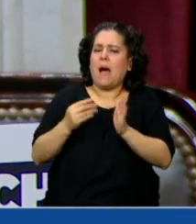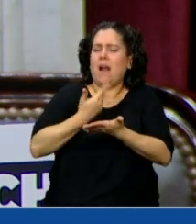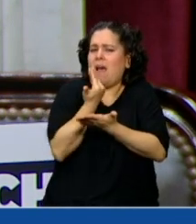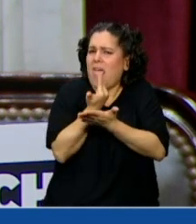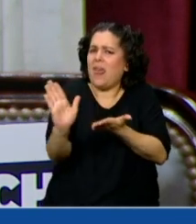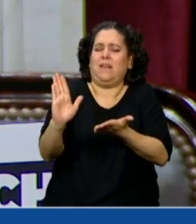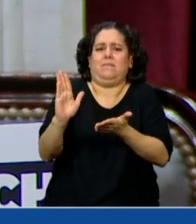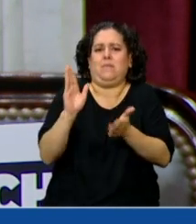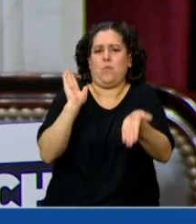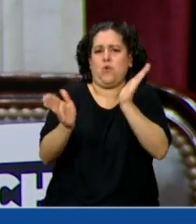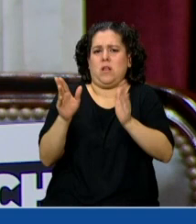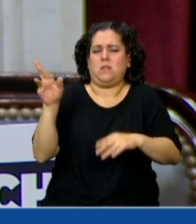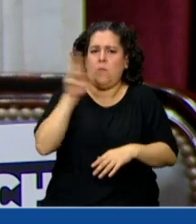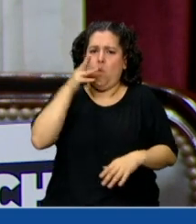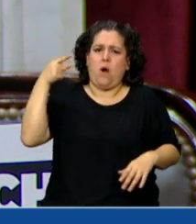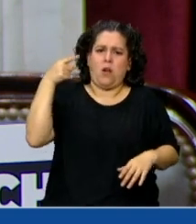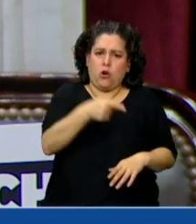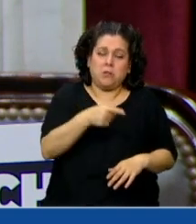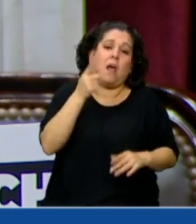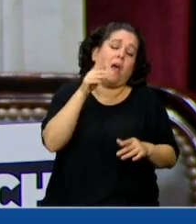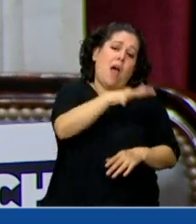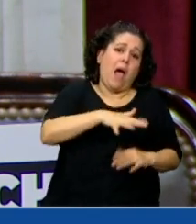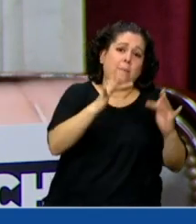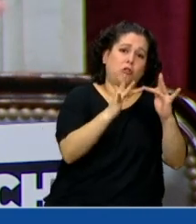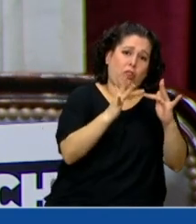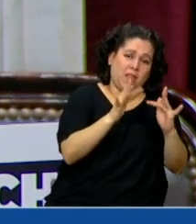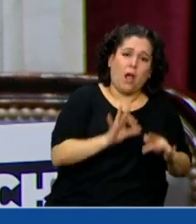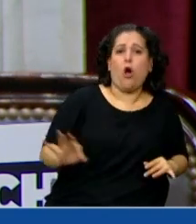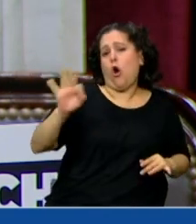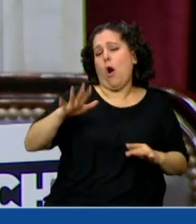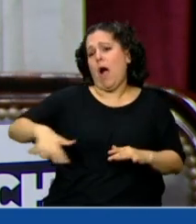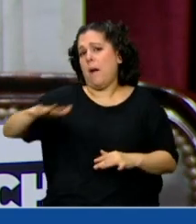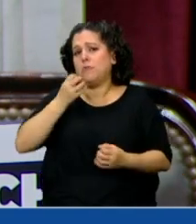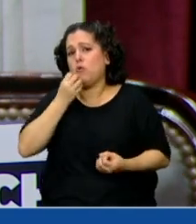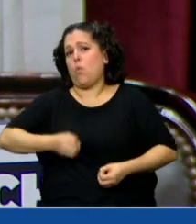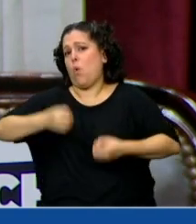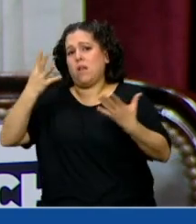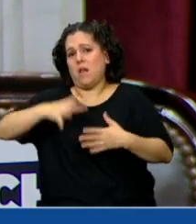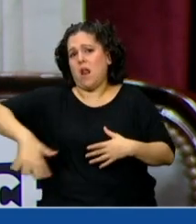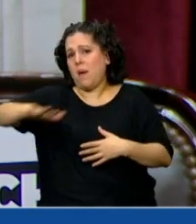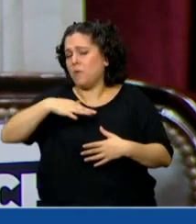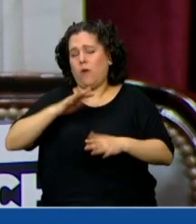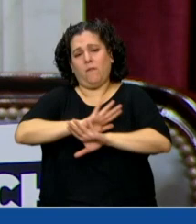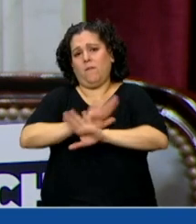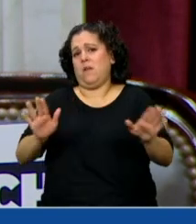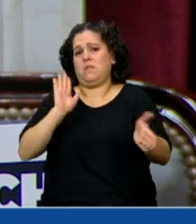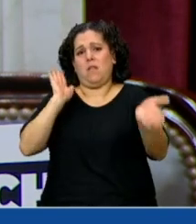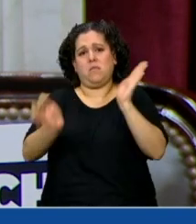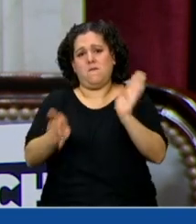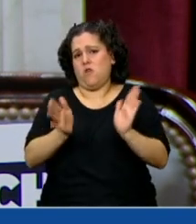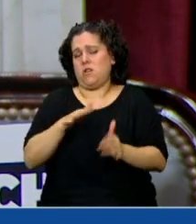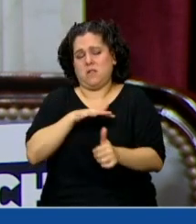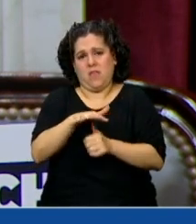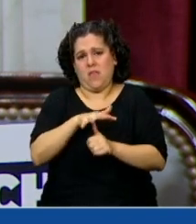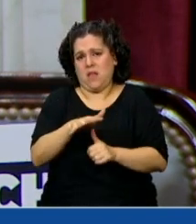tipo de violencia hacia las mujeres, sea en el ámbito digital como en el ámbito analógico, donde a pesar de haber